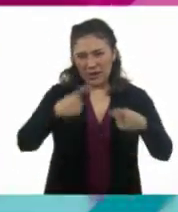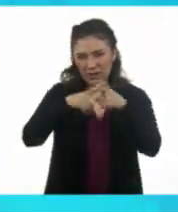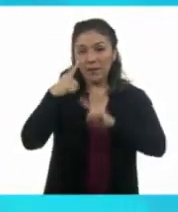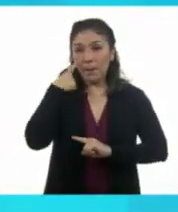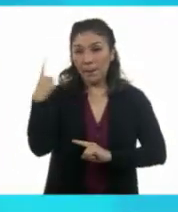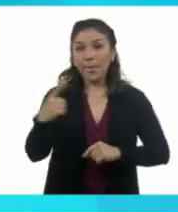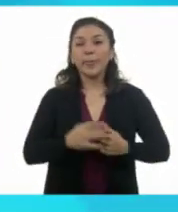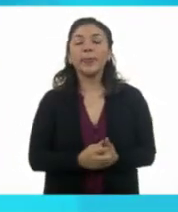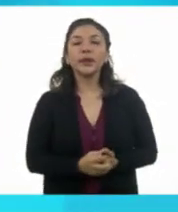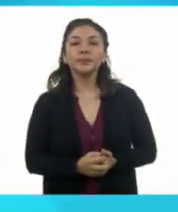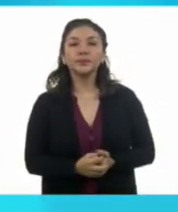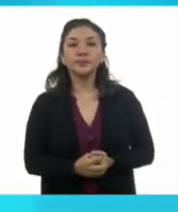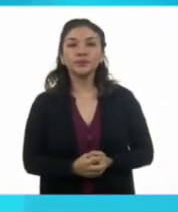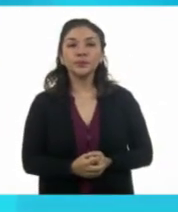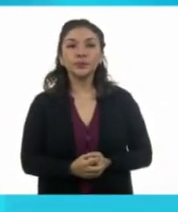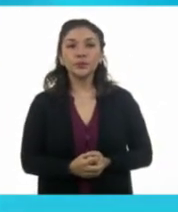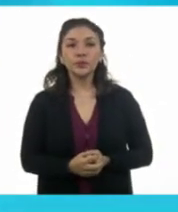Mira.